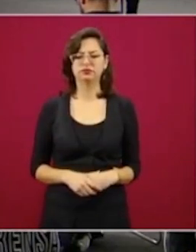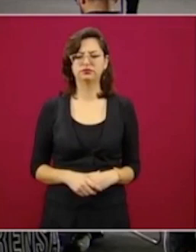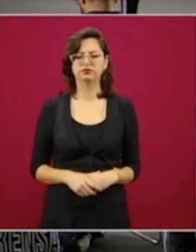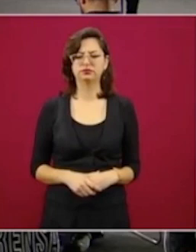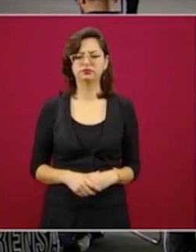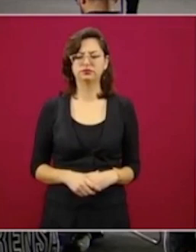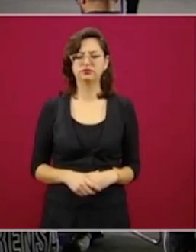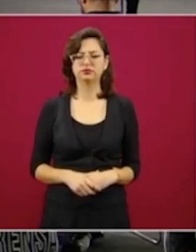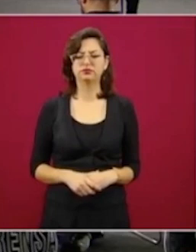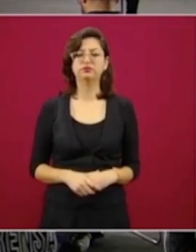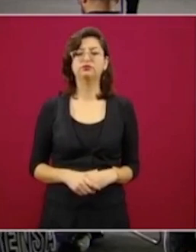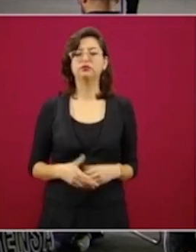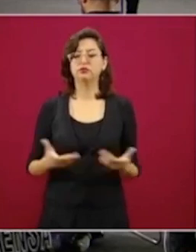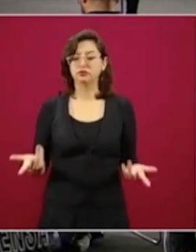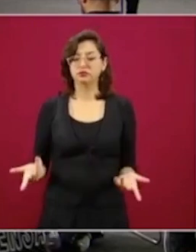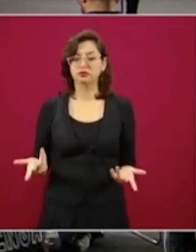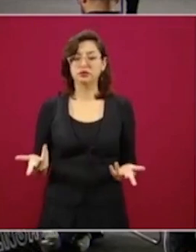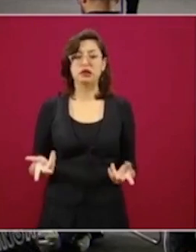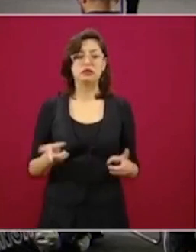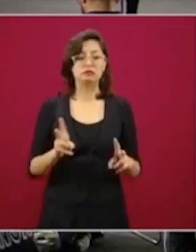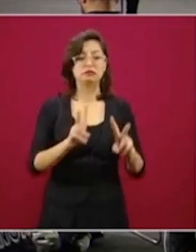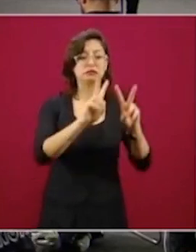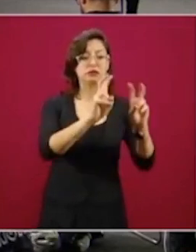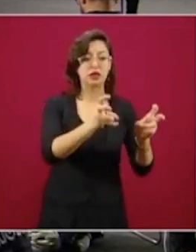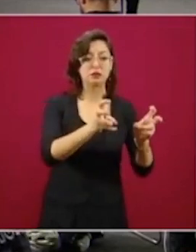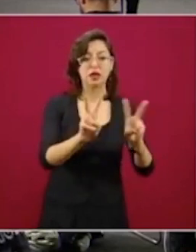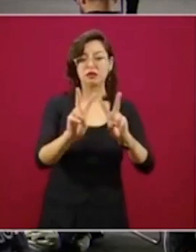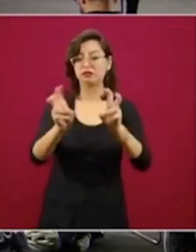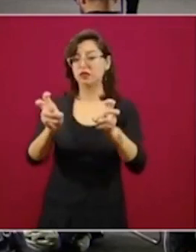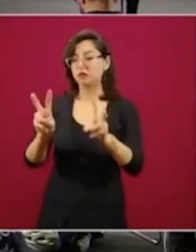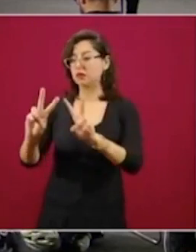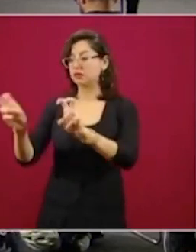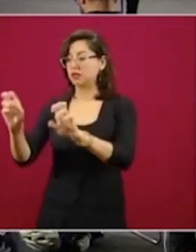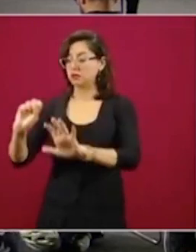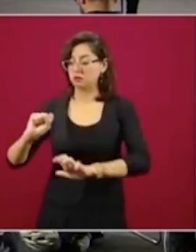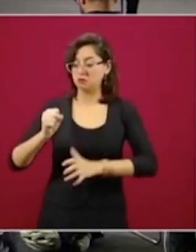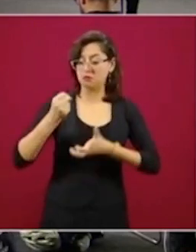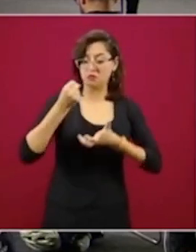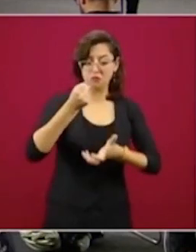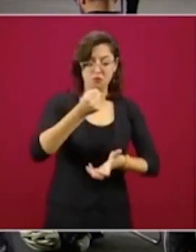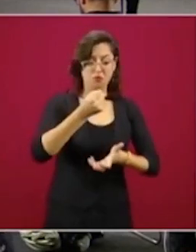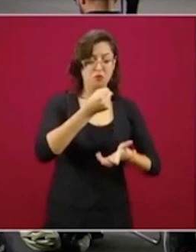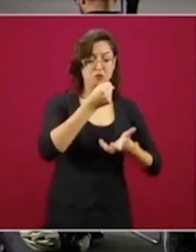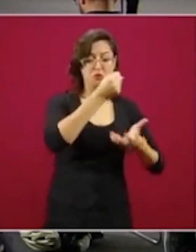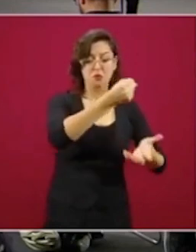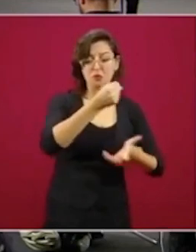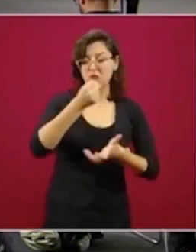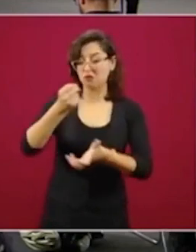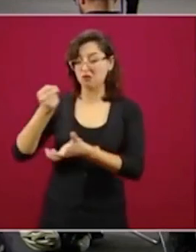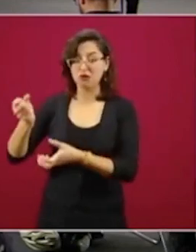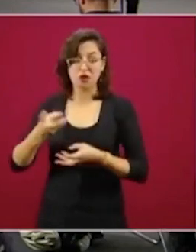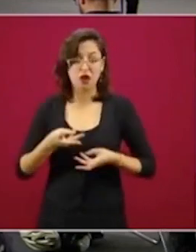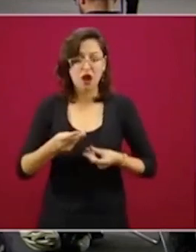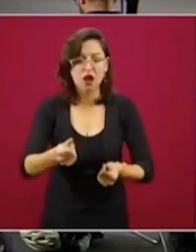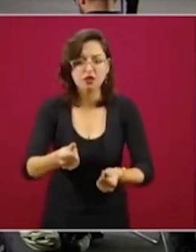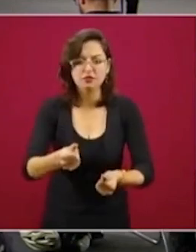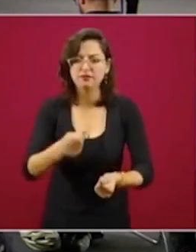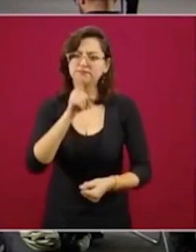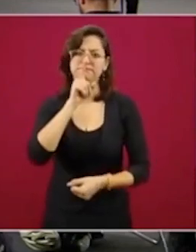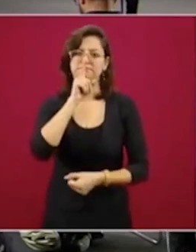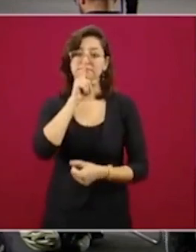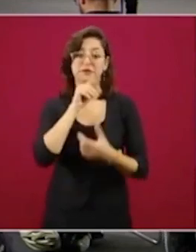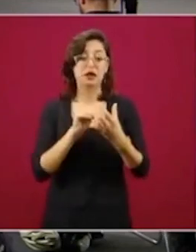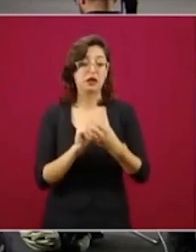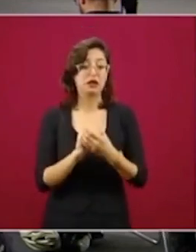destinados a estos rubros no son gastos, sino inversión en el recurso más